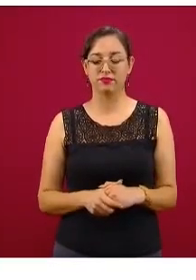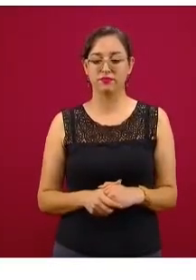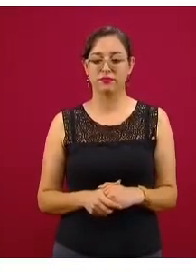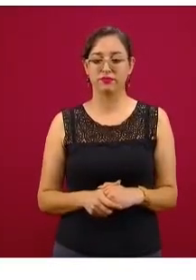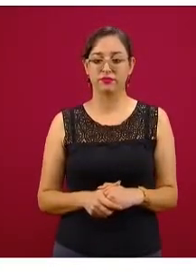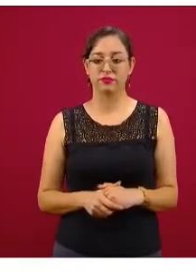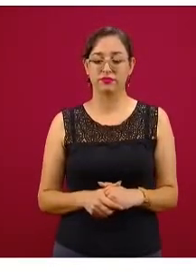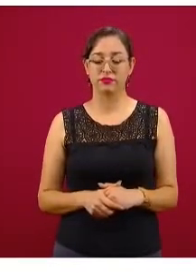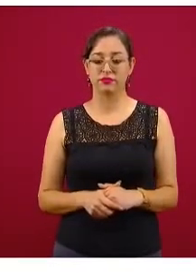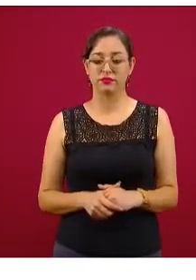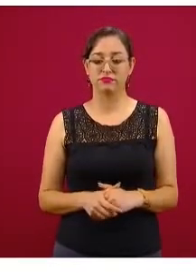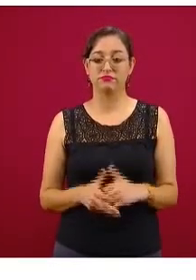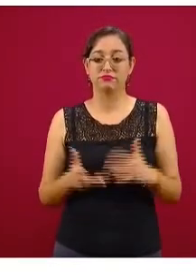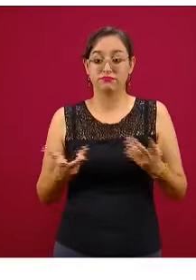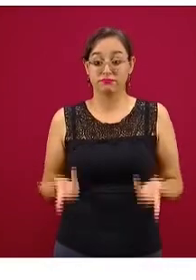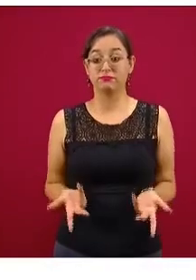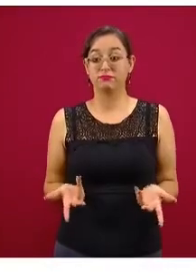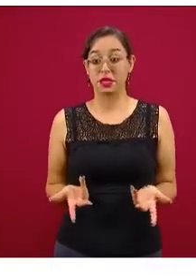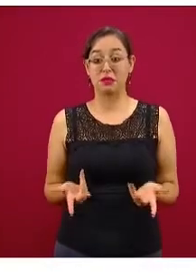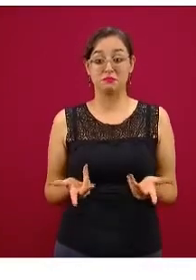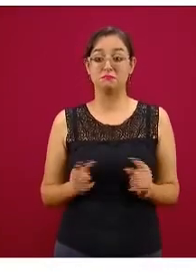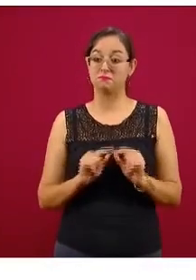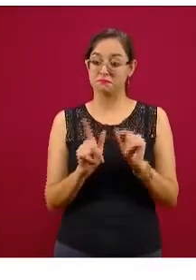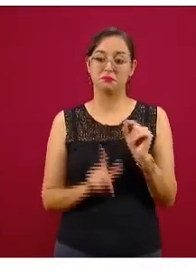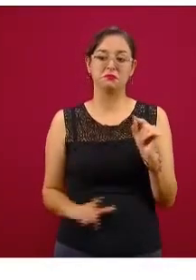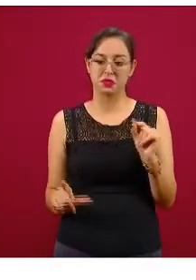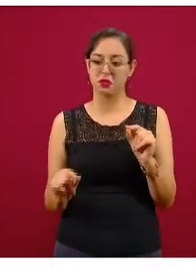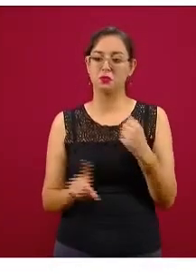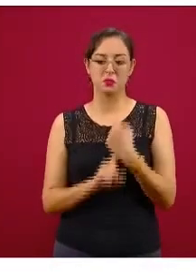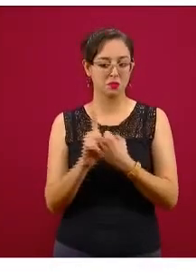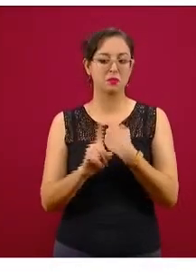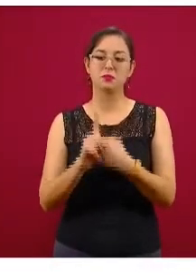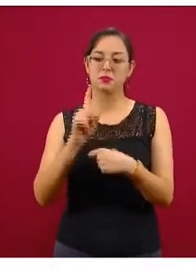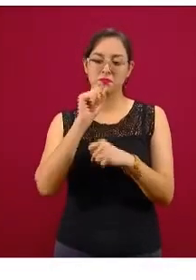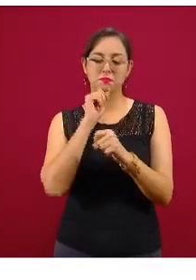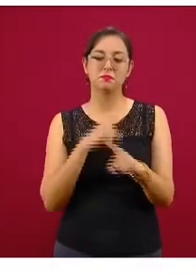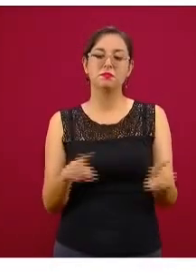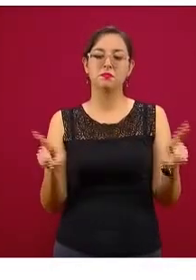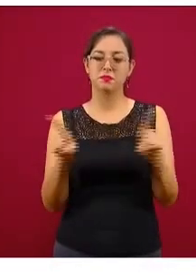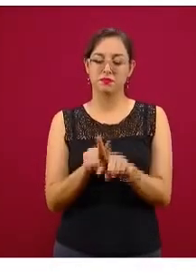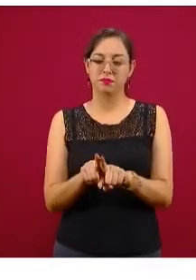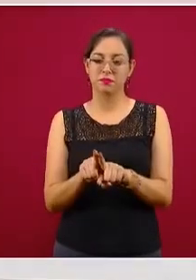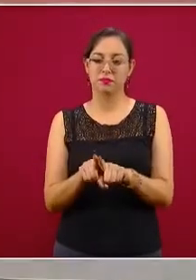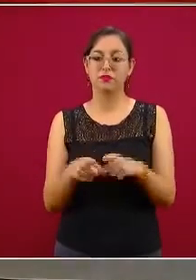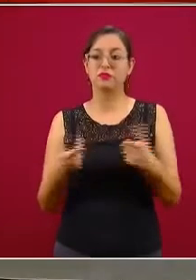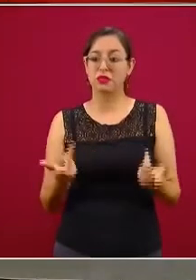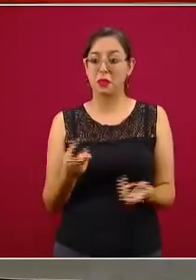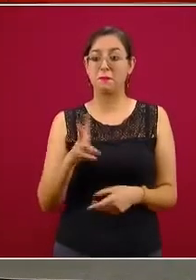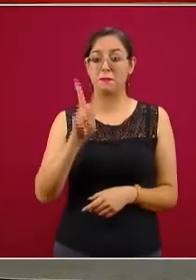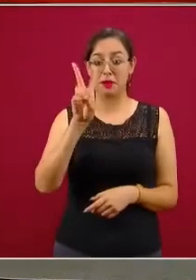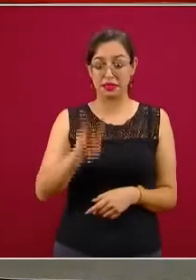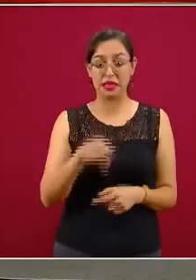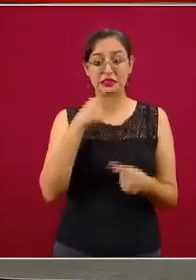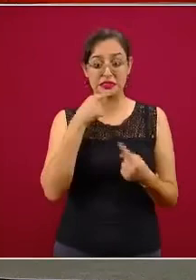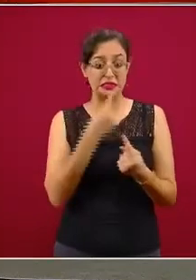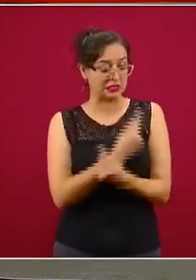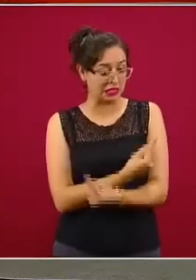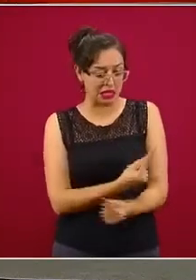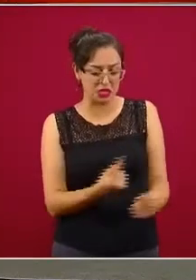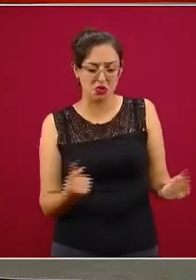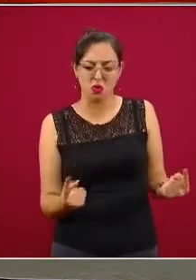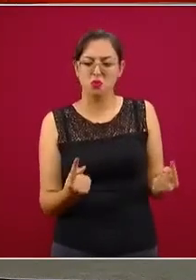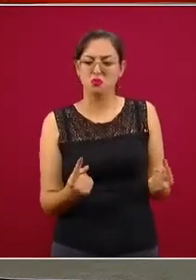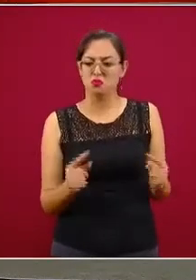Entonces, México no se escapa de esto, ¿no? Está bien que les va bien, pero si